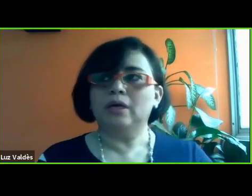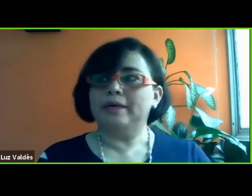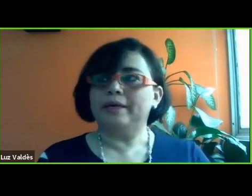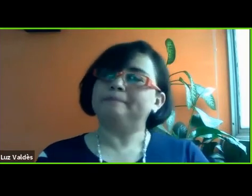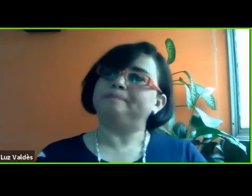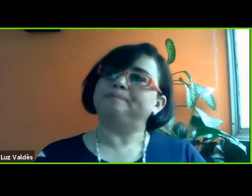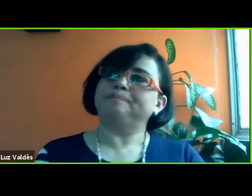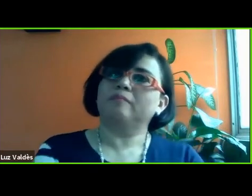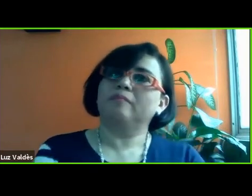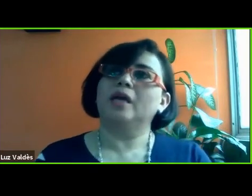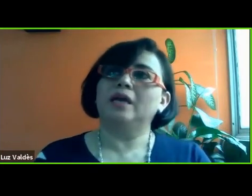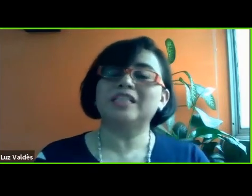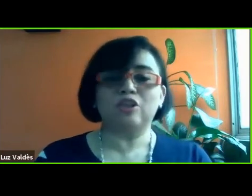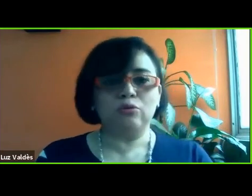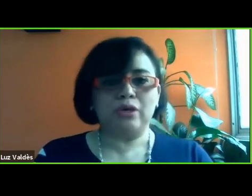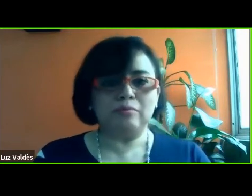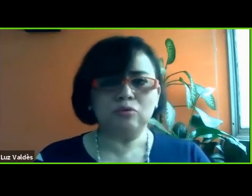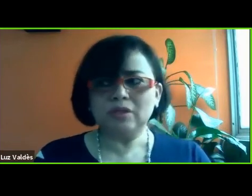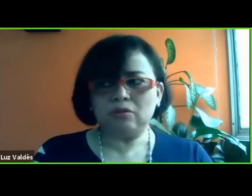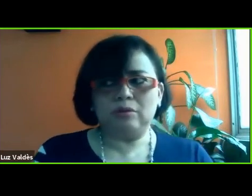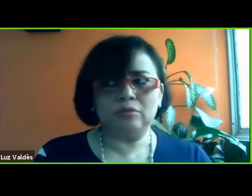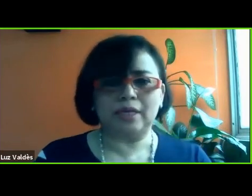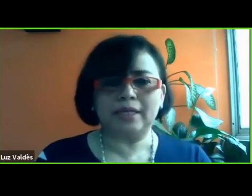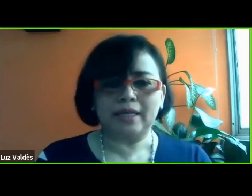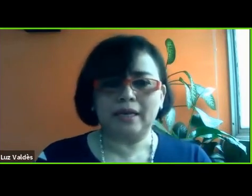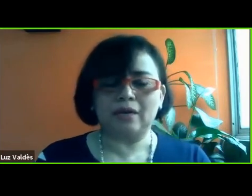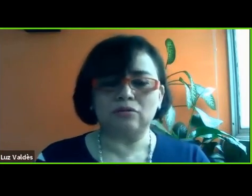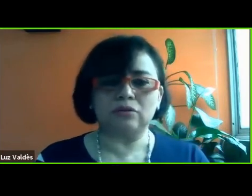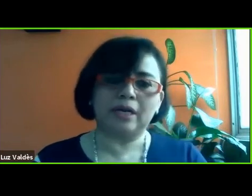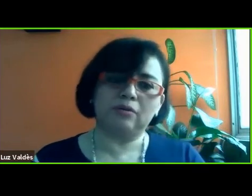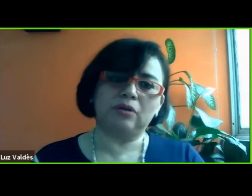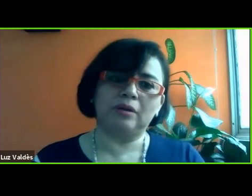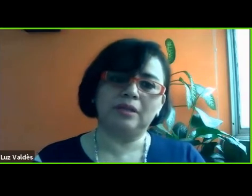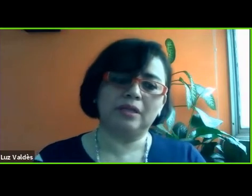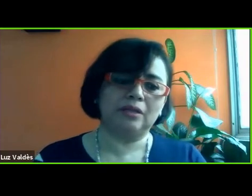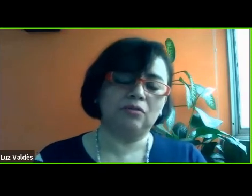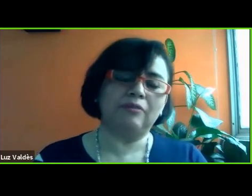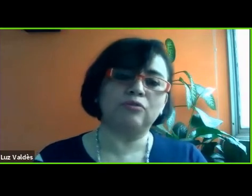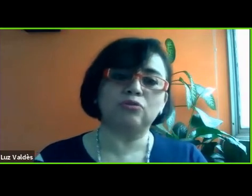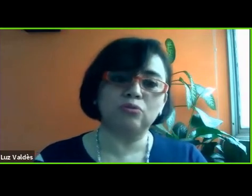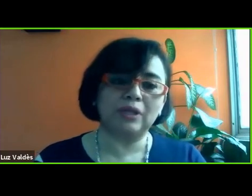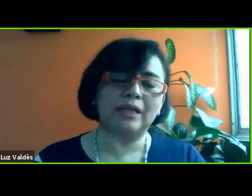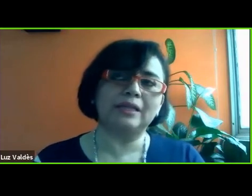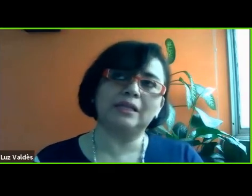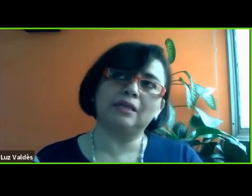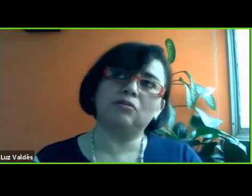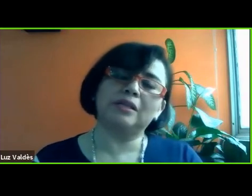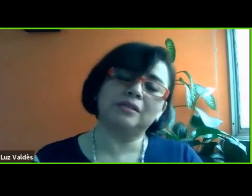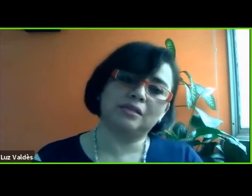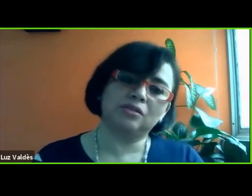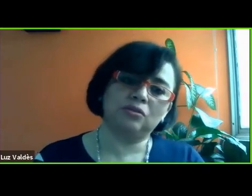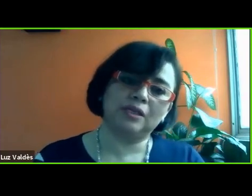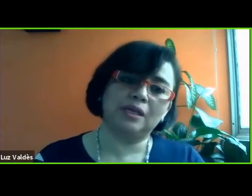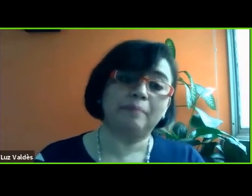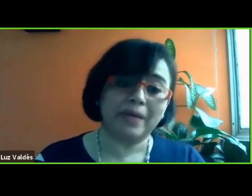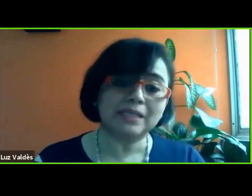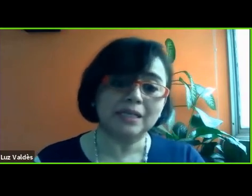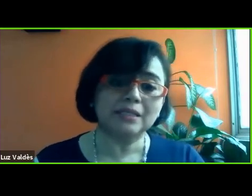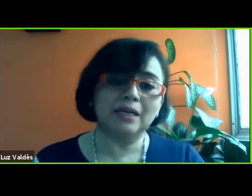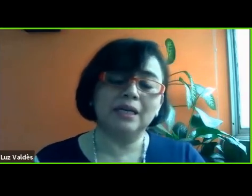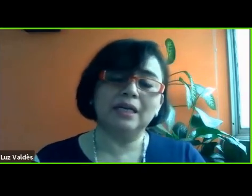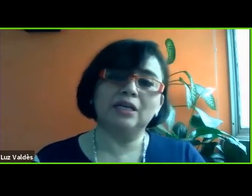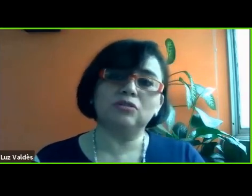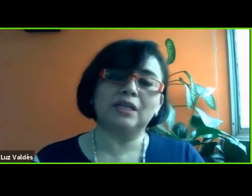excluyamos, no excluimos a nadie, al contrario. He tenido la fortuna de tener organizaciones y